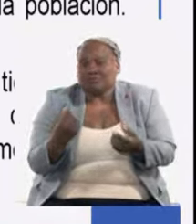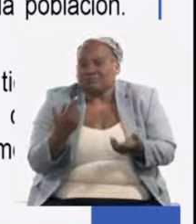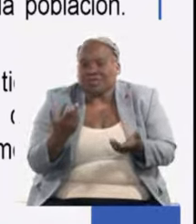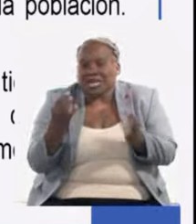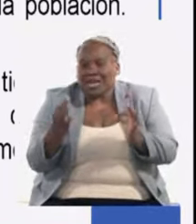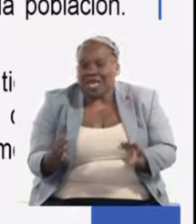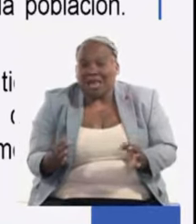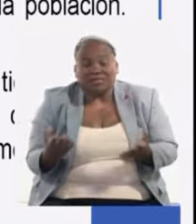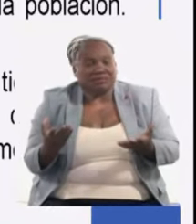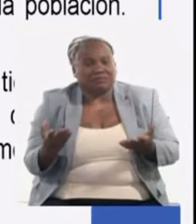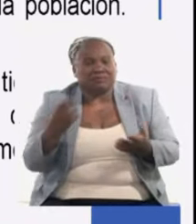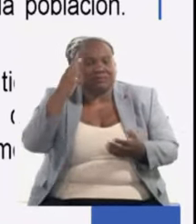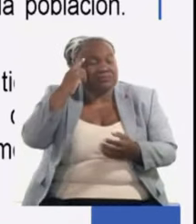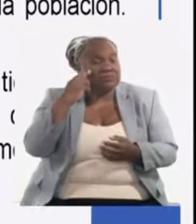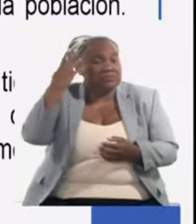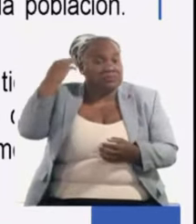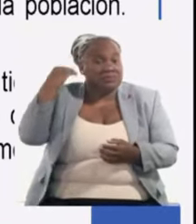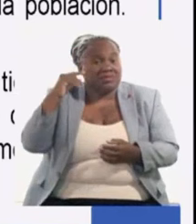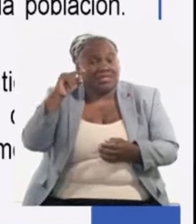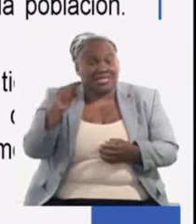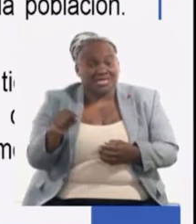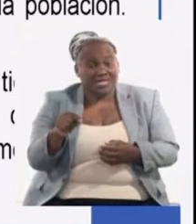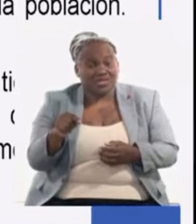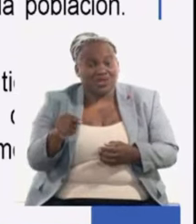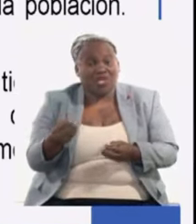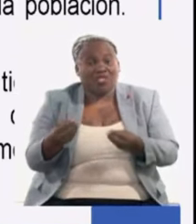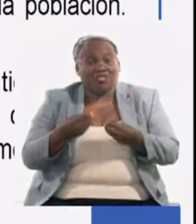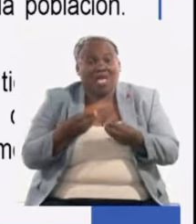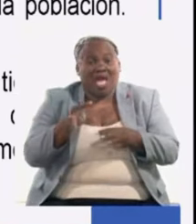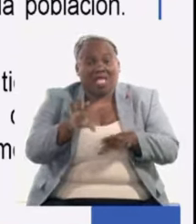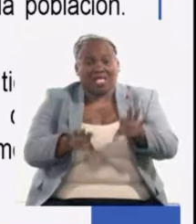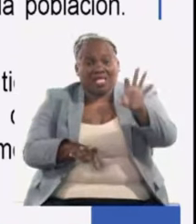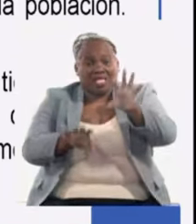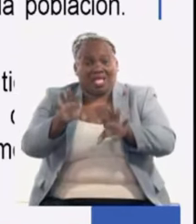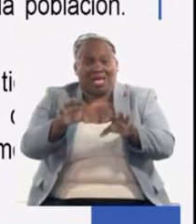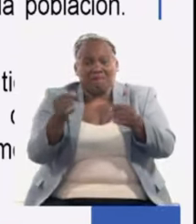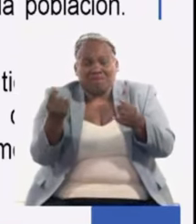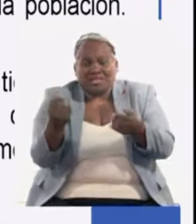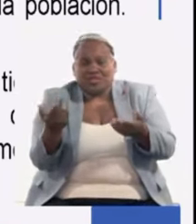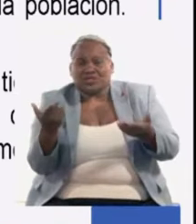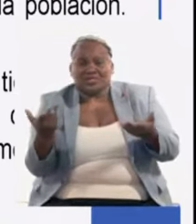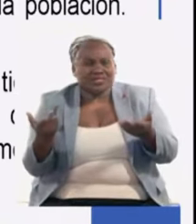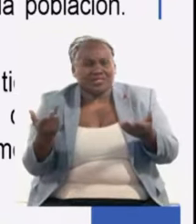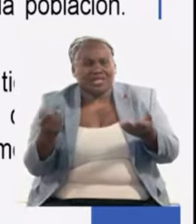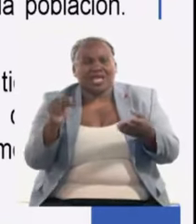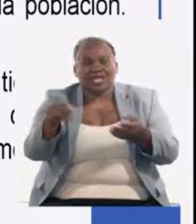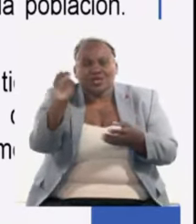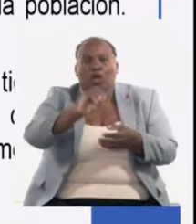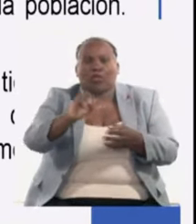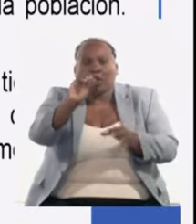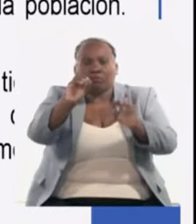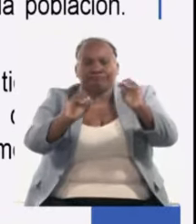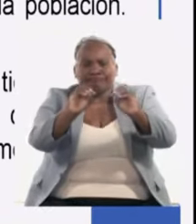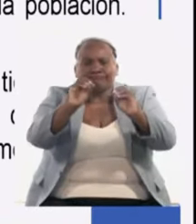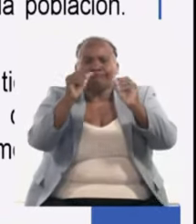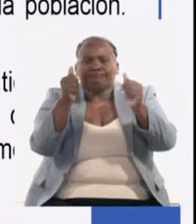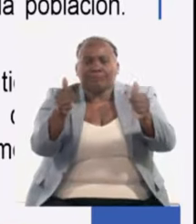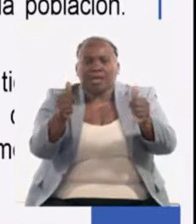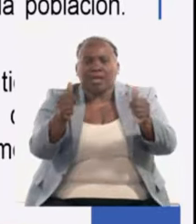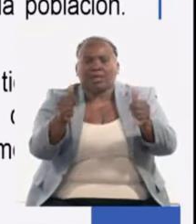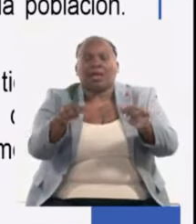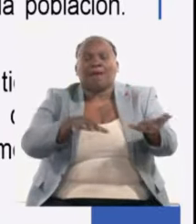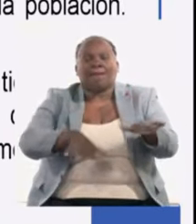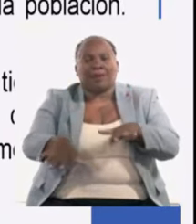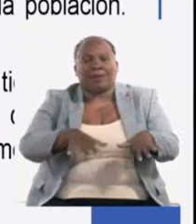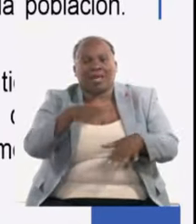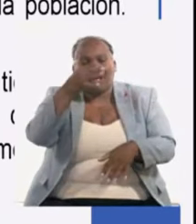están generando además una distorsión grande en los precios relativos y lo tenemos que ordenar y tenemos que preparar condiciones para eso